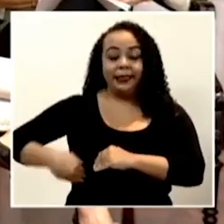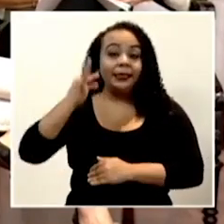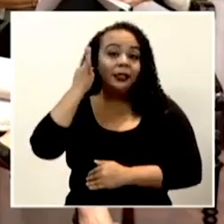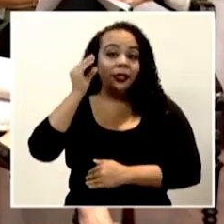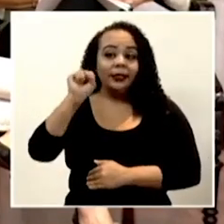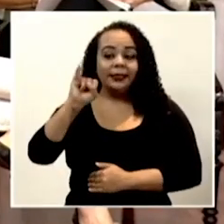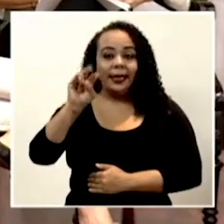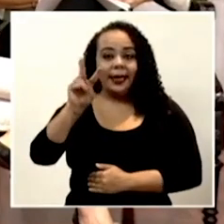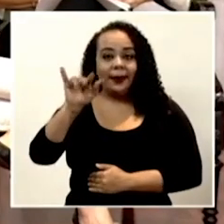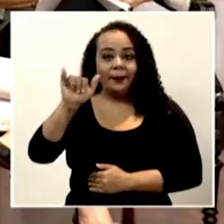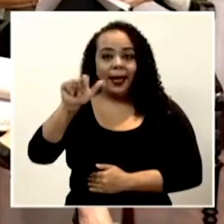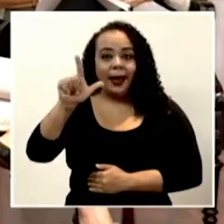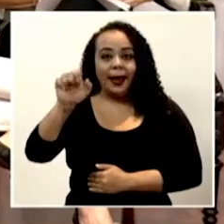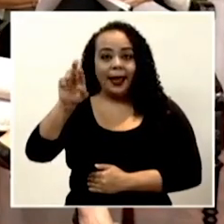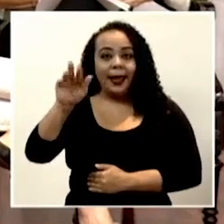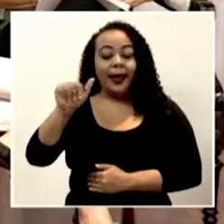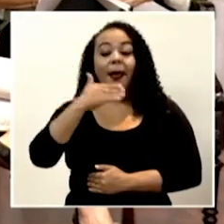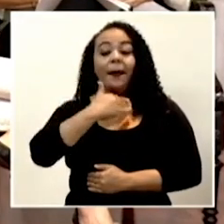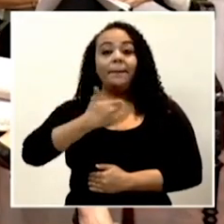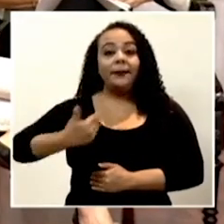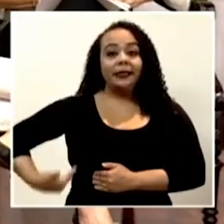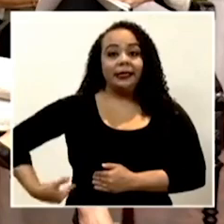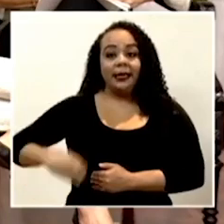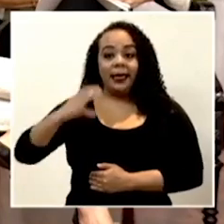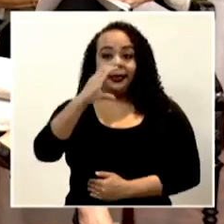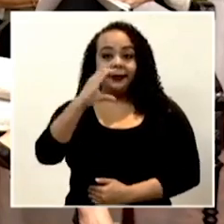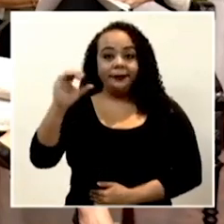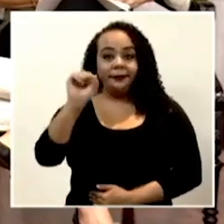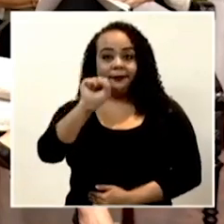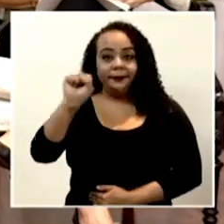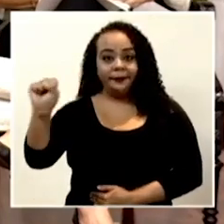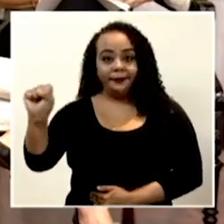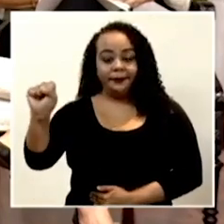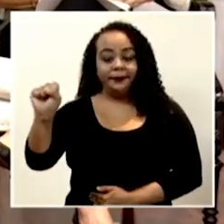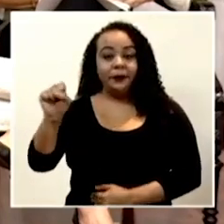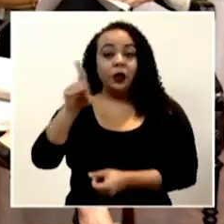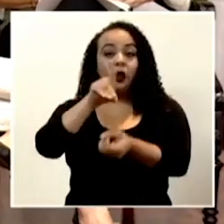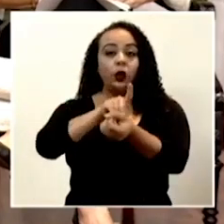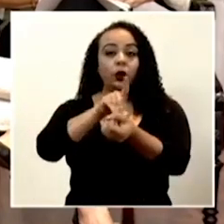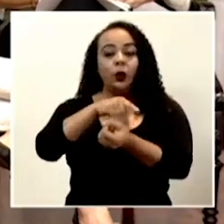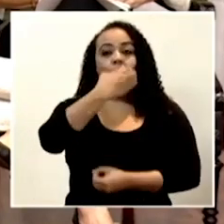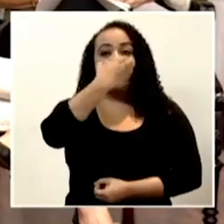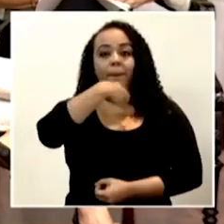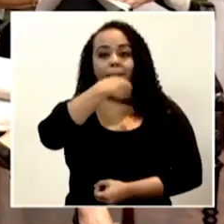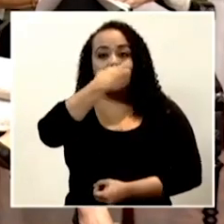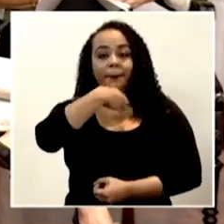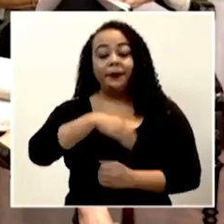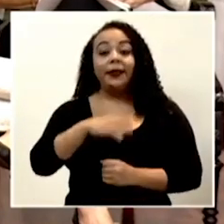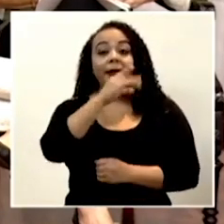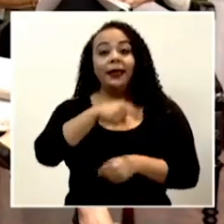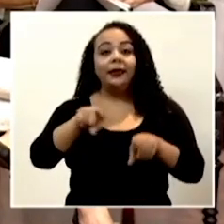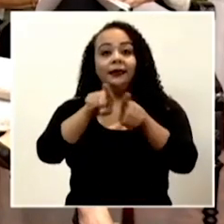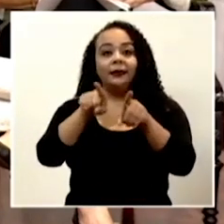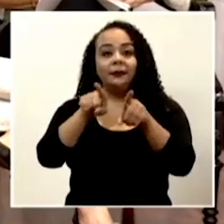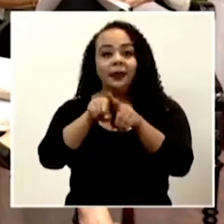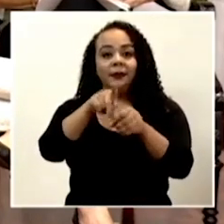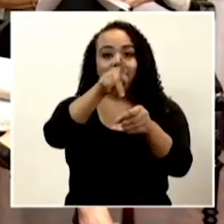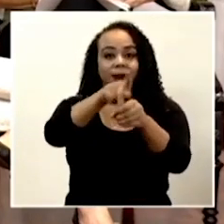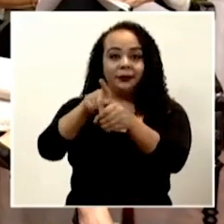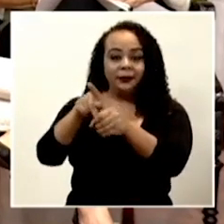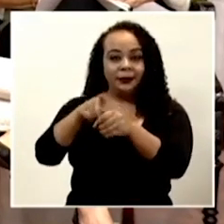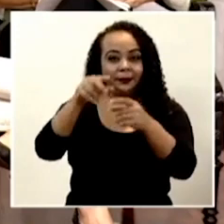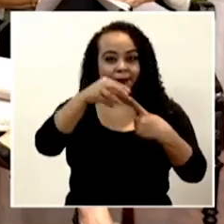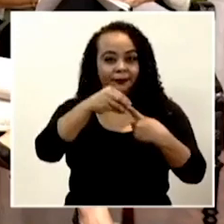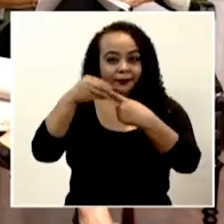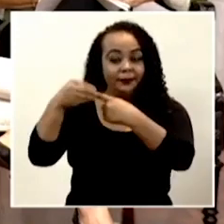Silvia Lara, el presidente de la Caja Costarricense de Seguro Social, el doctor Román Macaya, y hoy contamos con la participación